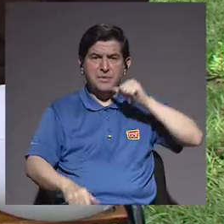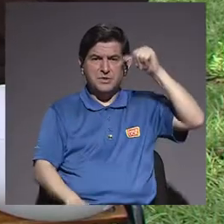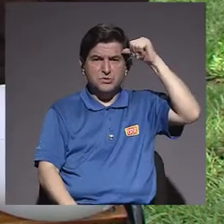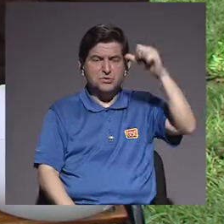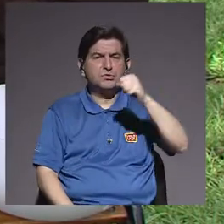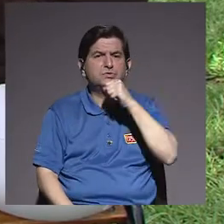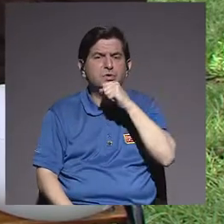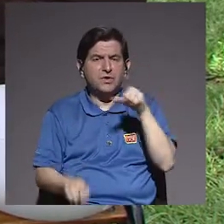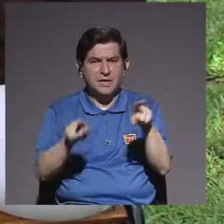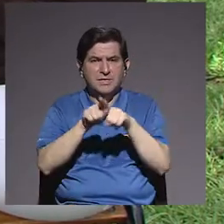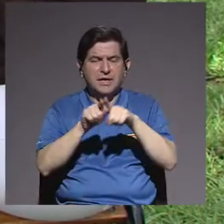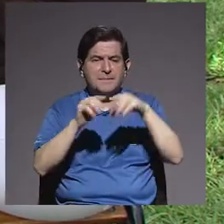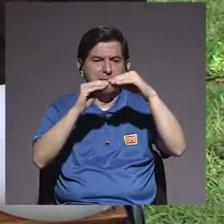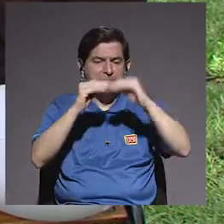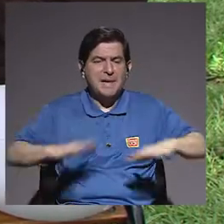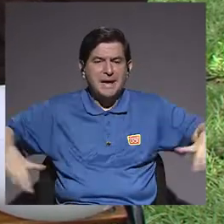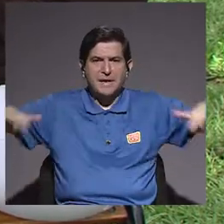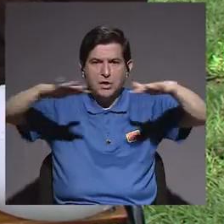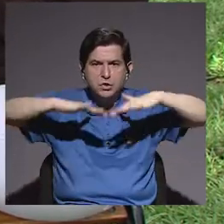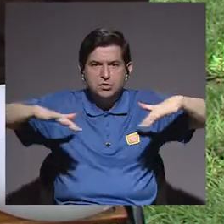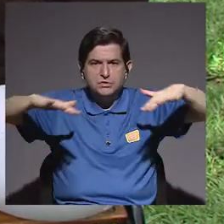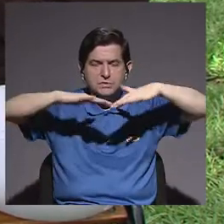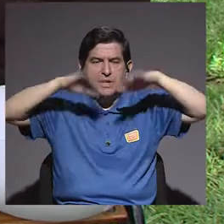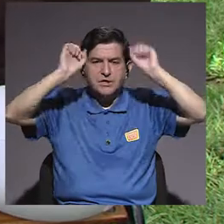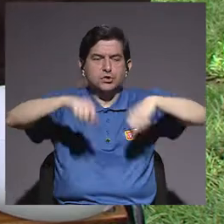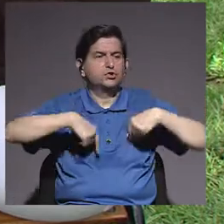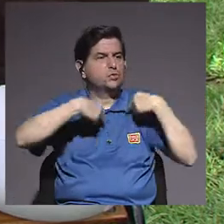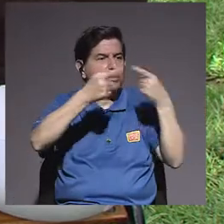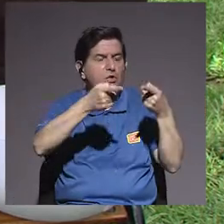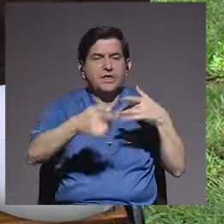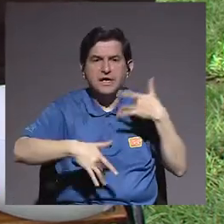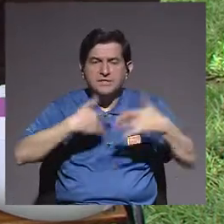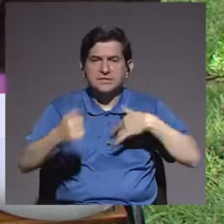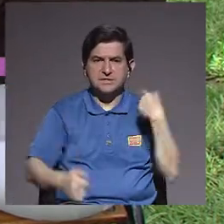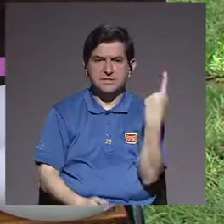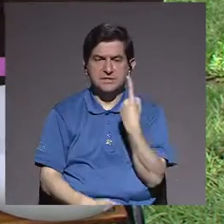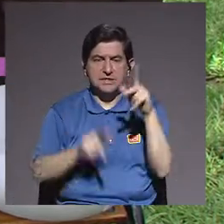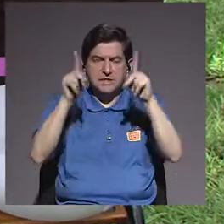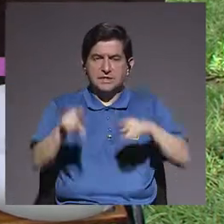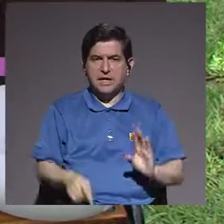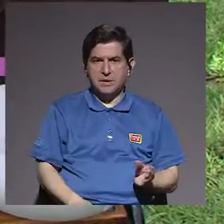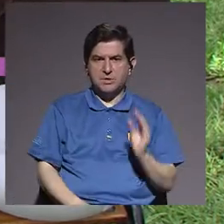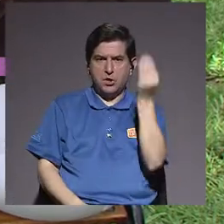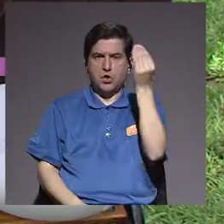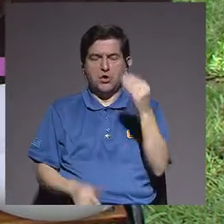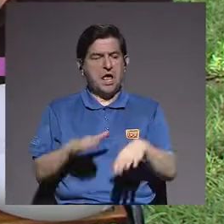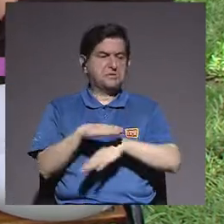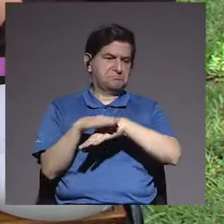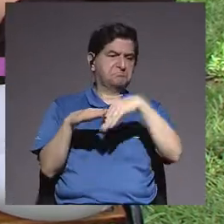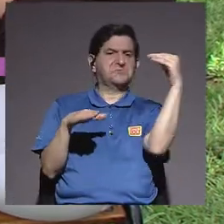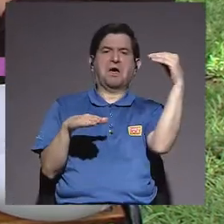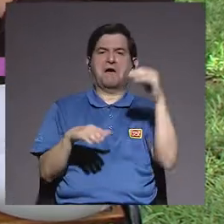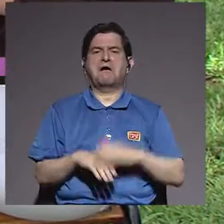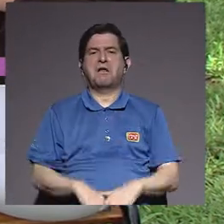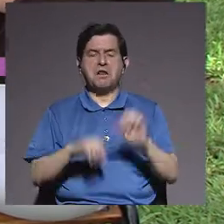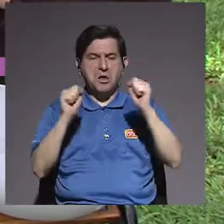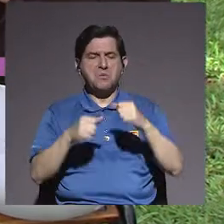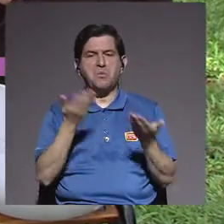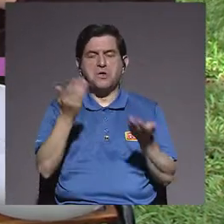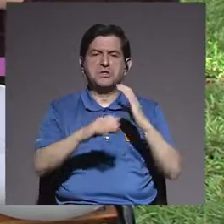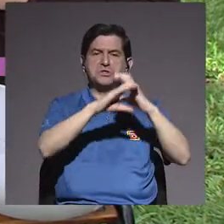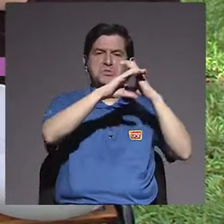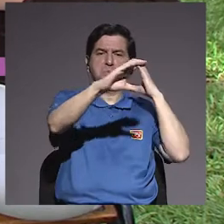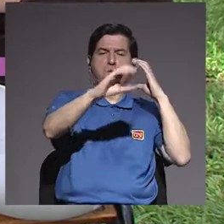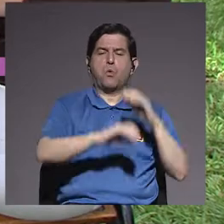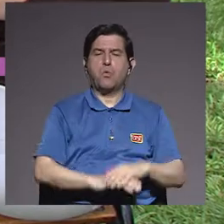adultas mayores también se quedan con menos espacios a donde poder ir. Si se siente sola, una persona joven sale, puede ir a tomar